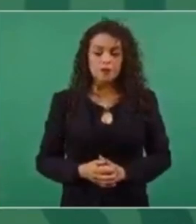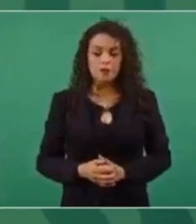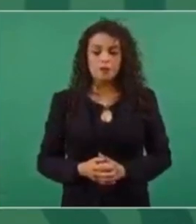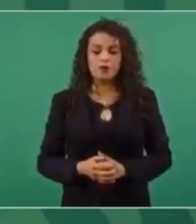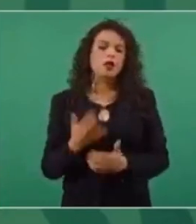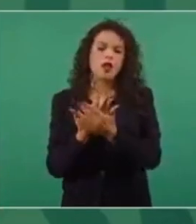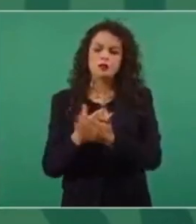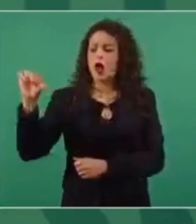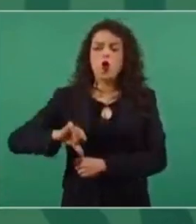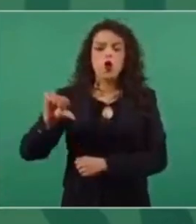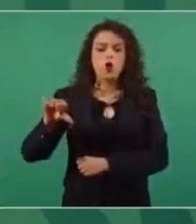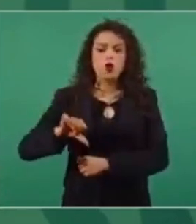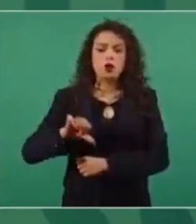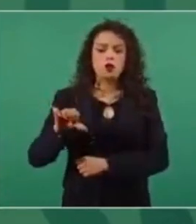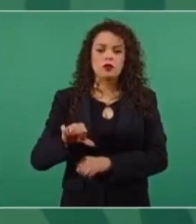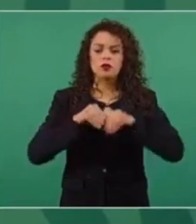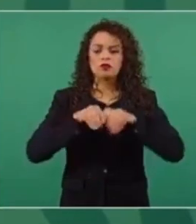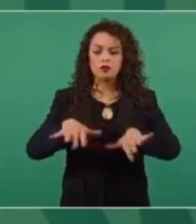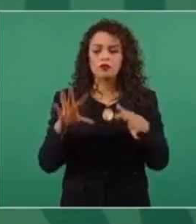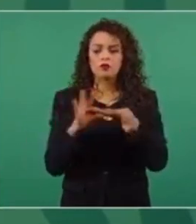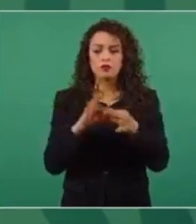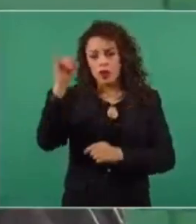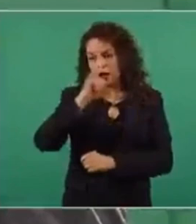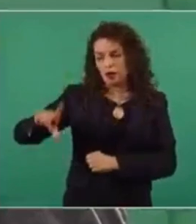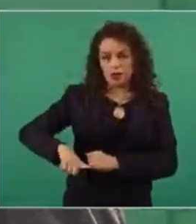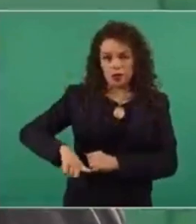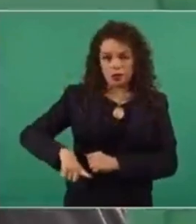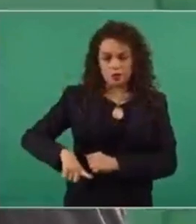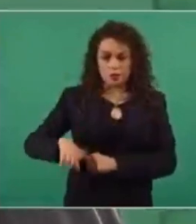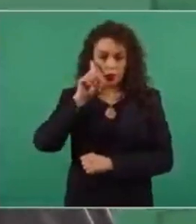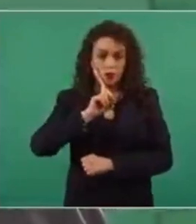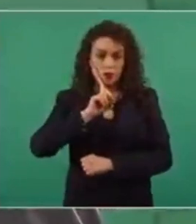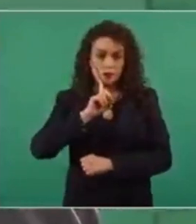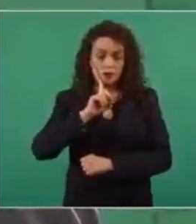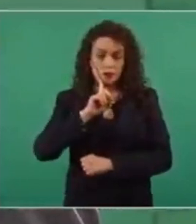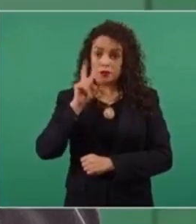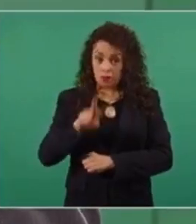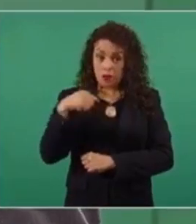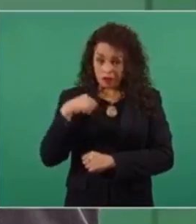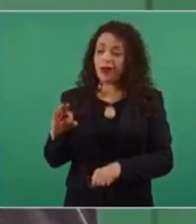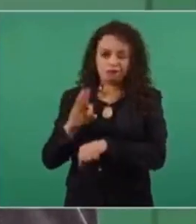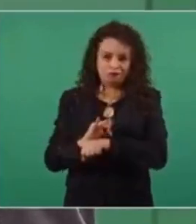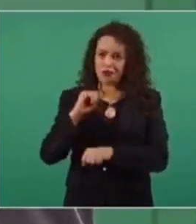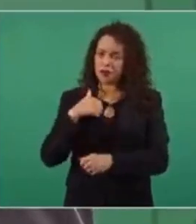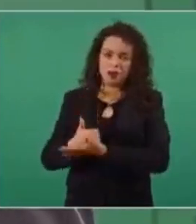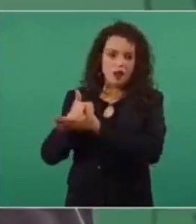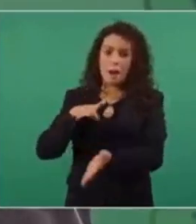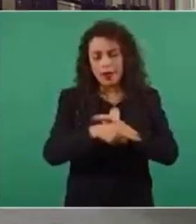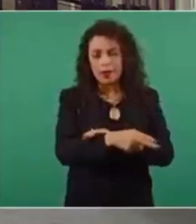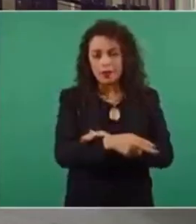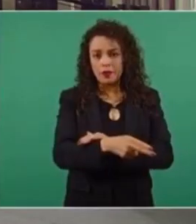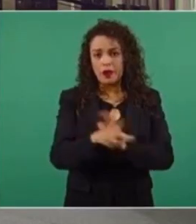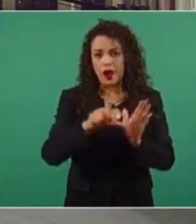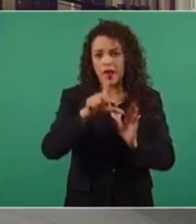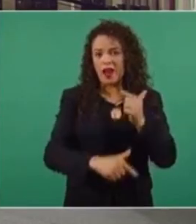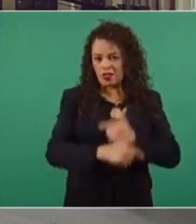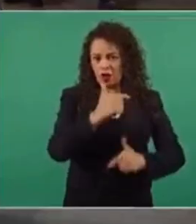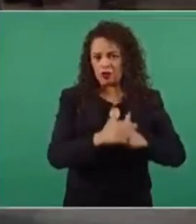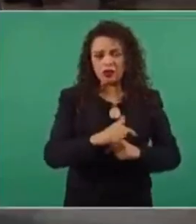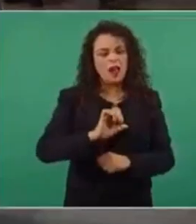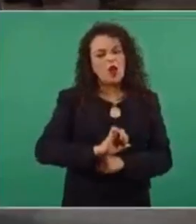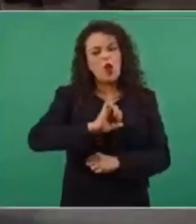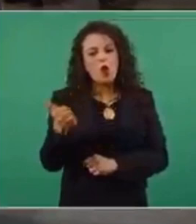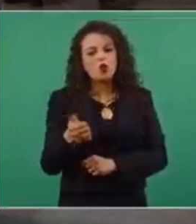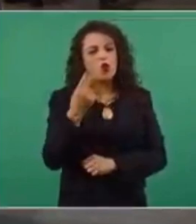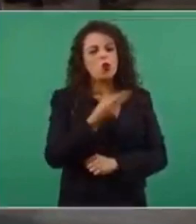a lo que hoy le dé a conocer la jefa de gobierno que cuenta con todo nuestro apoyo, con todo nuestro respaldo. ¿Qué otros apoyos